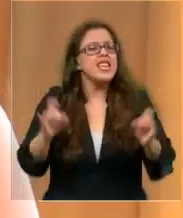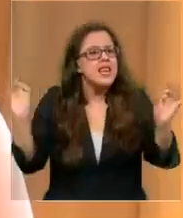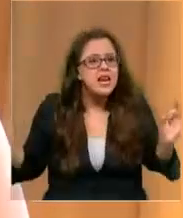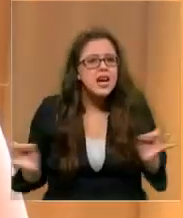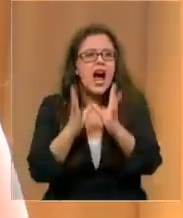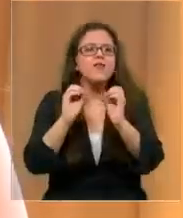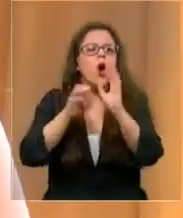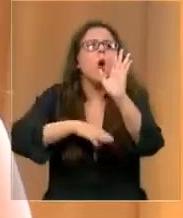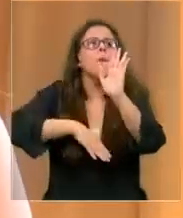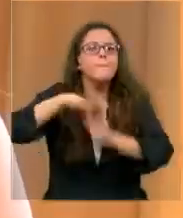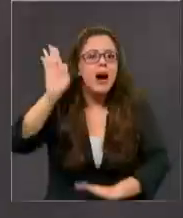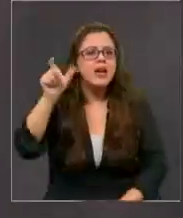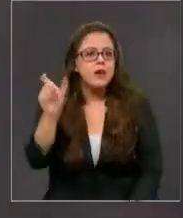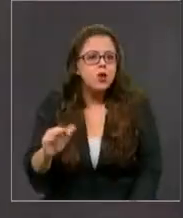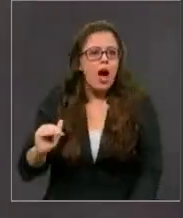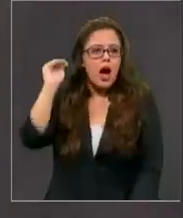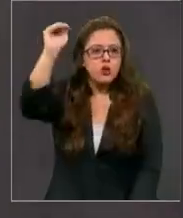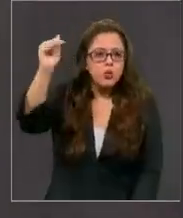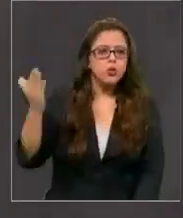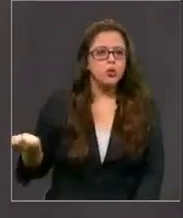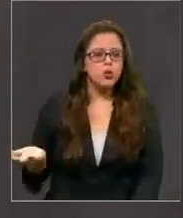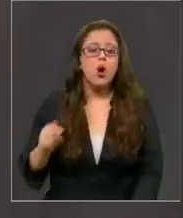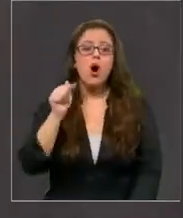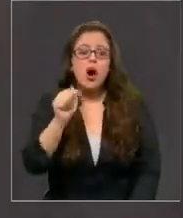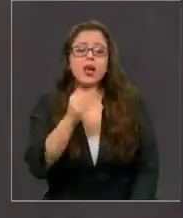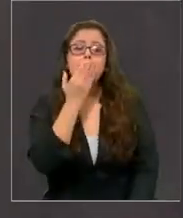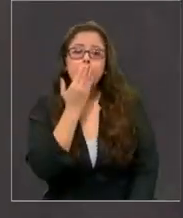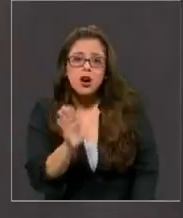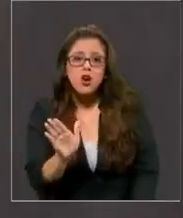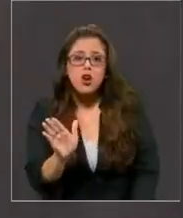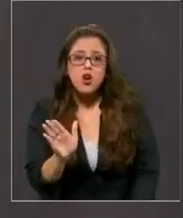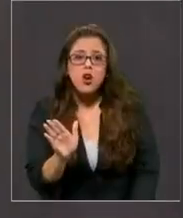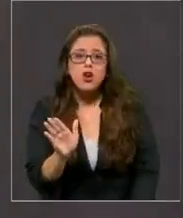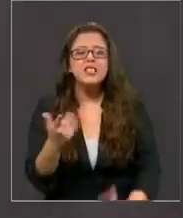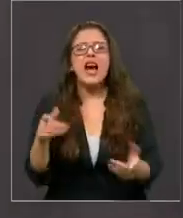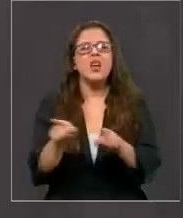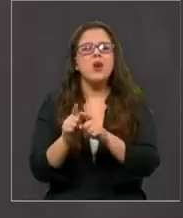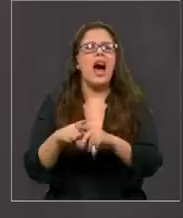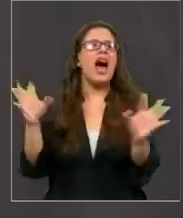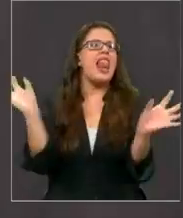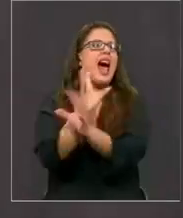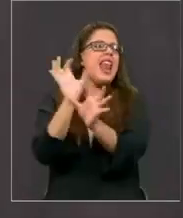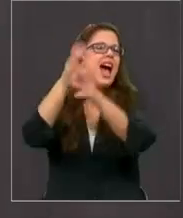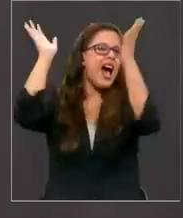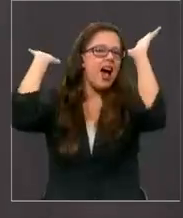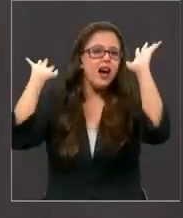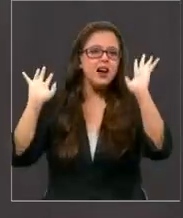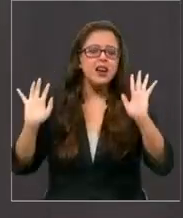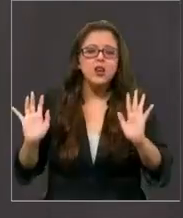graves o más graves que el adulto es mejor pasar por Alaraco en un hospital